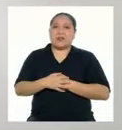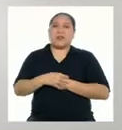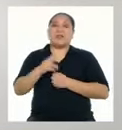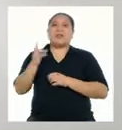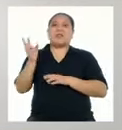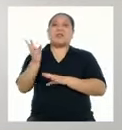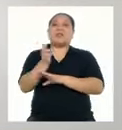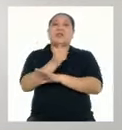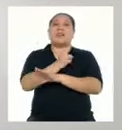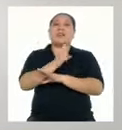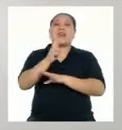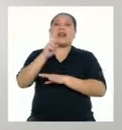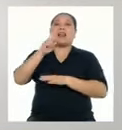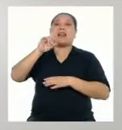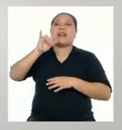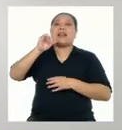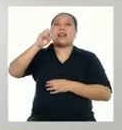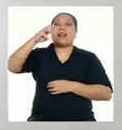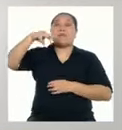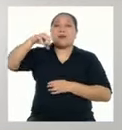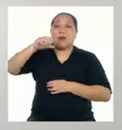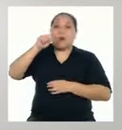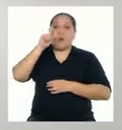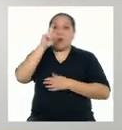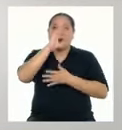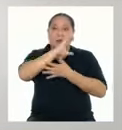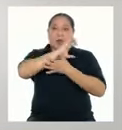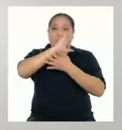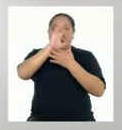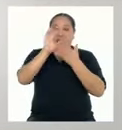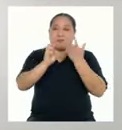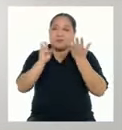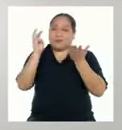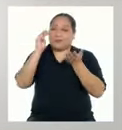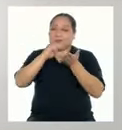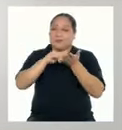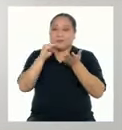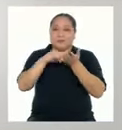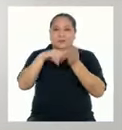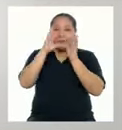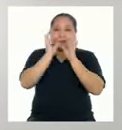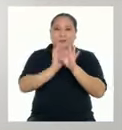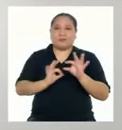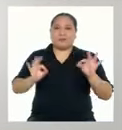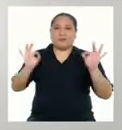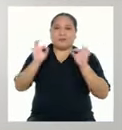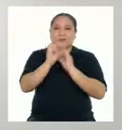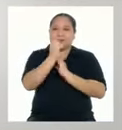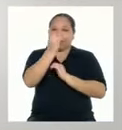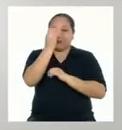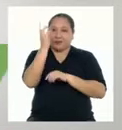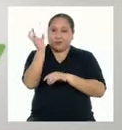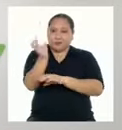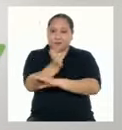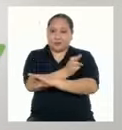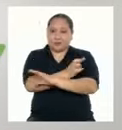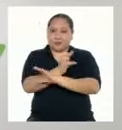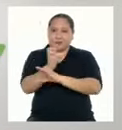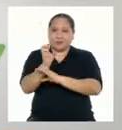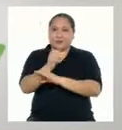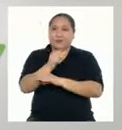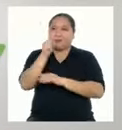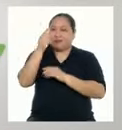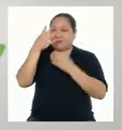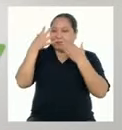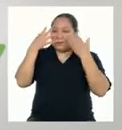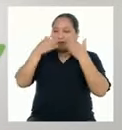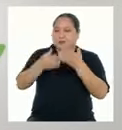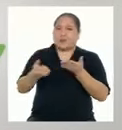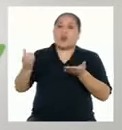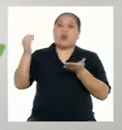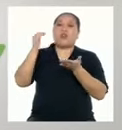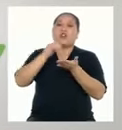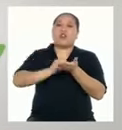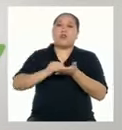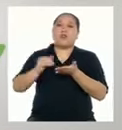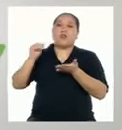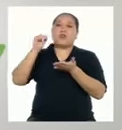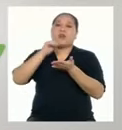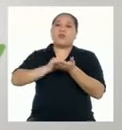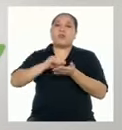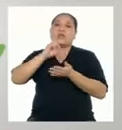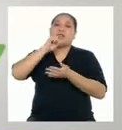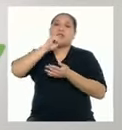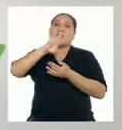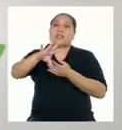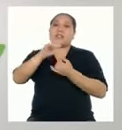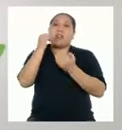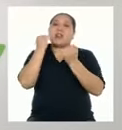es la rima Una de las características más importantes de alguna poesía Consiste en la repetición de